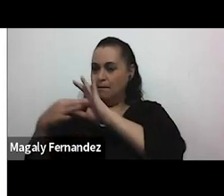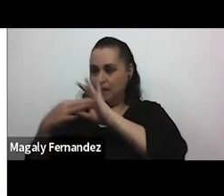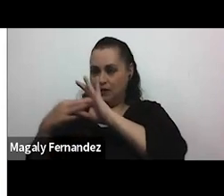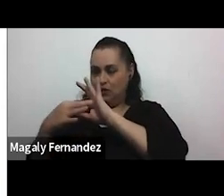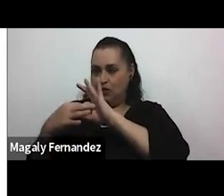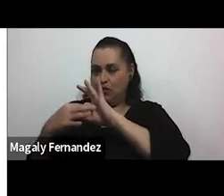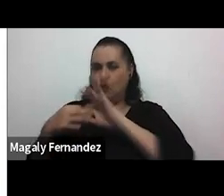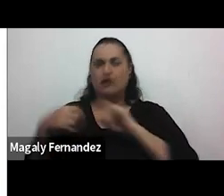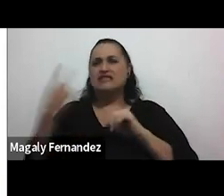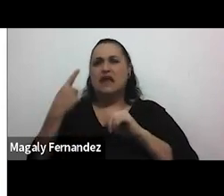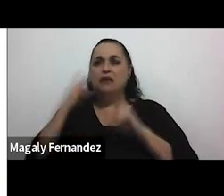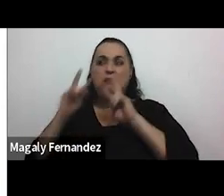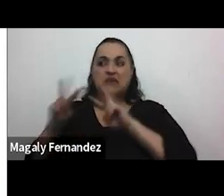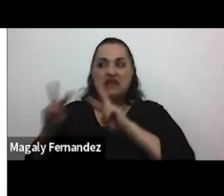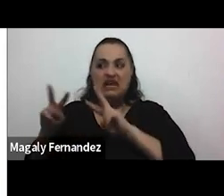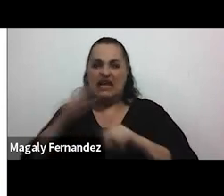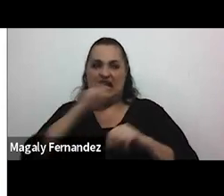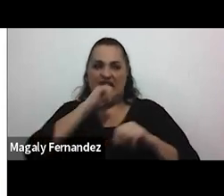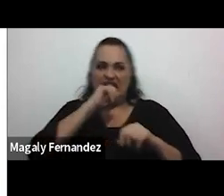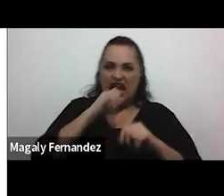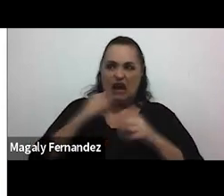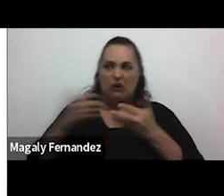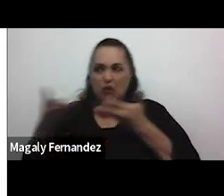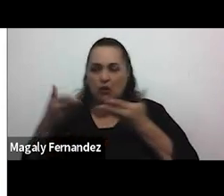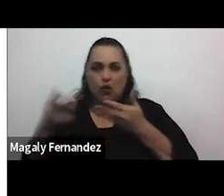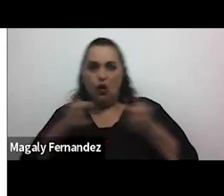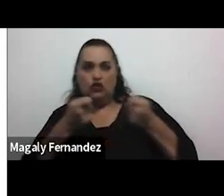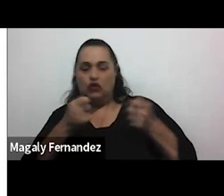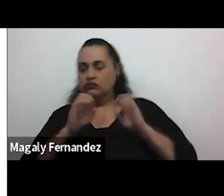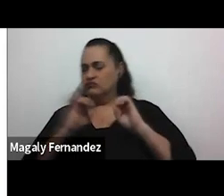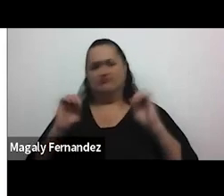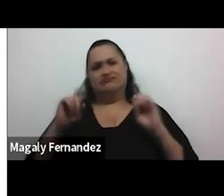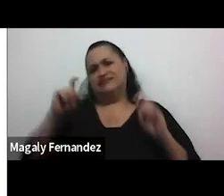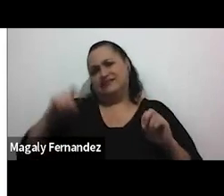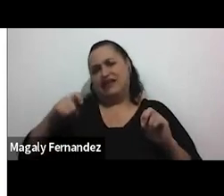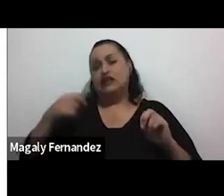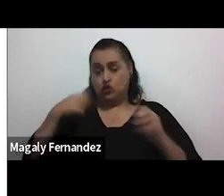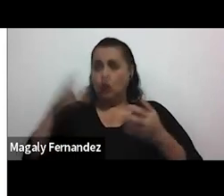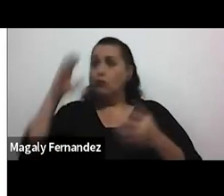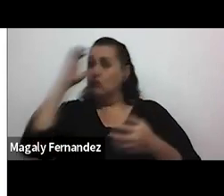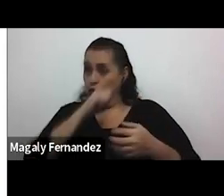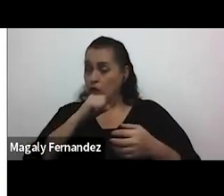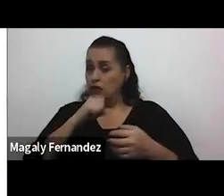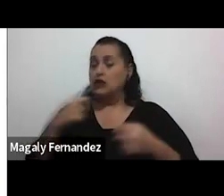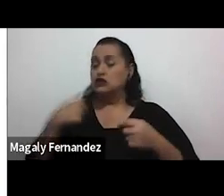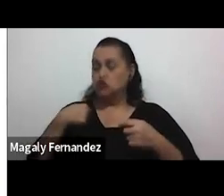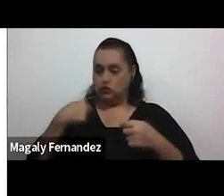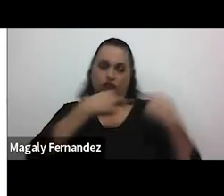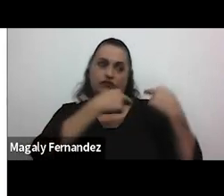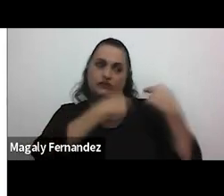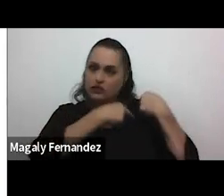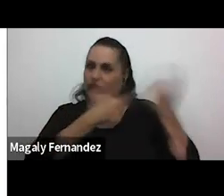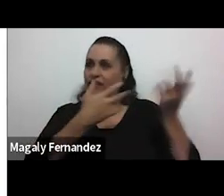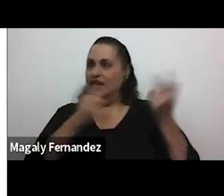monitoreando no es necesario estar celando no es necesario estar controlando porque reconozco la responsabilidad